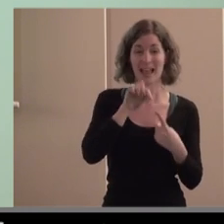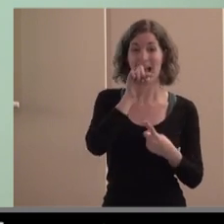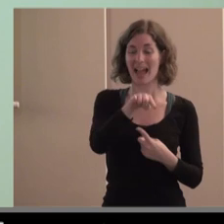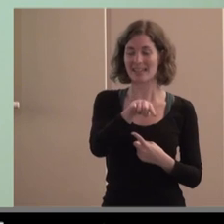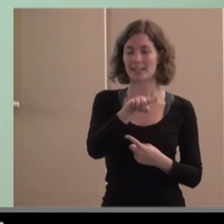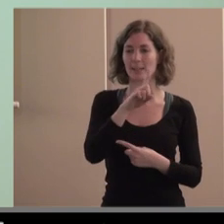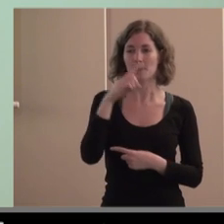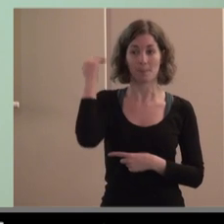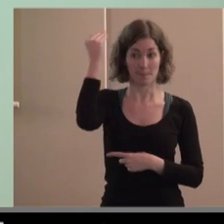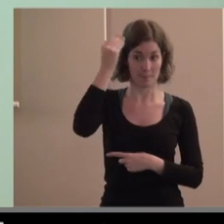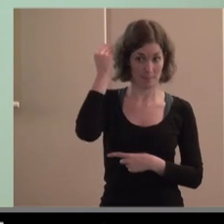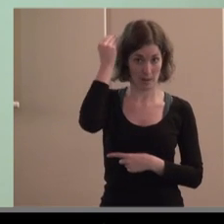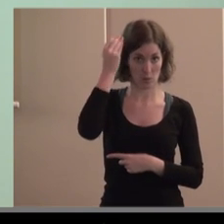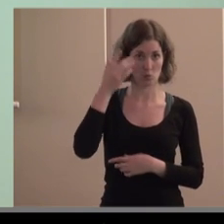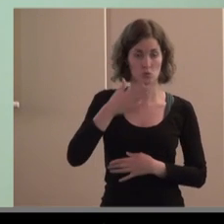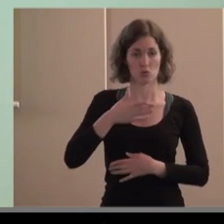todo lo que es